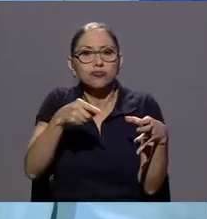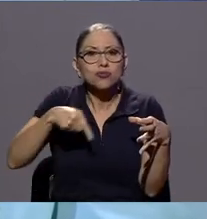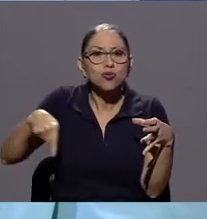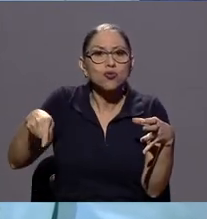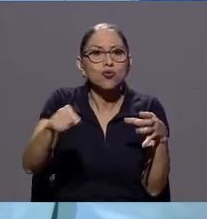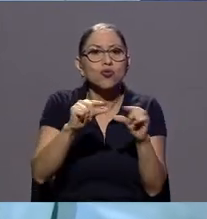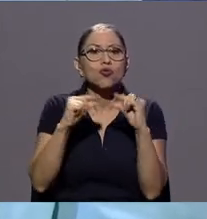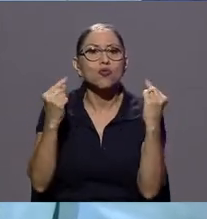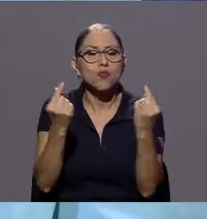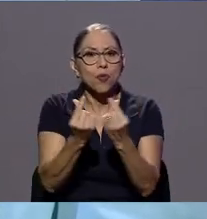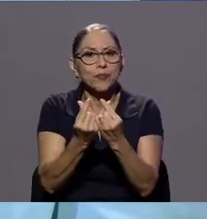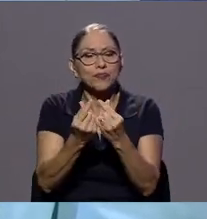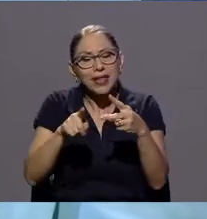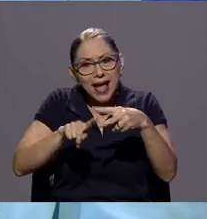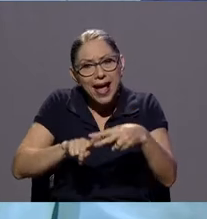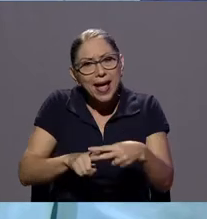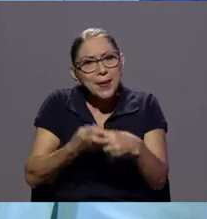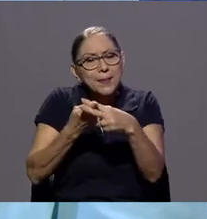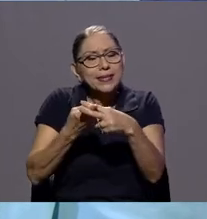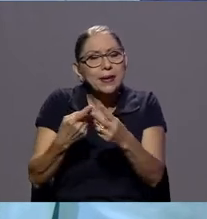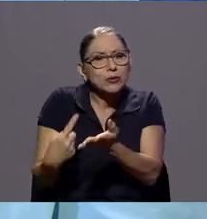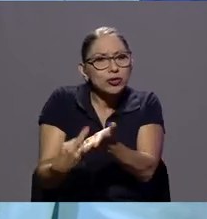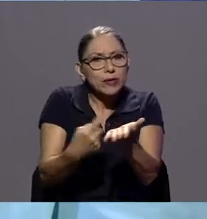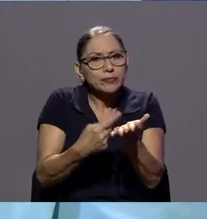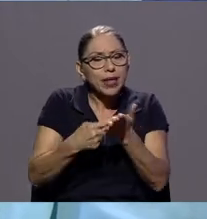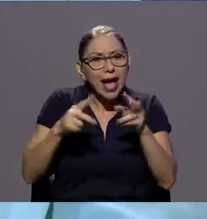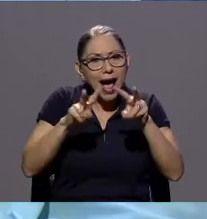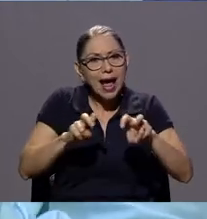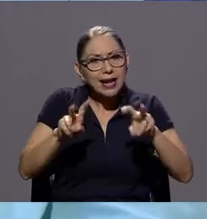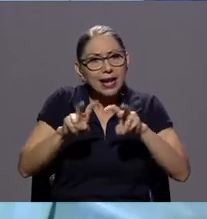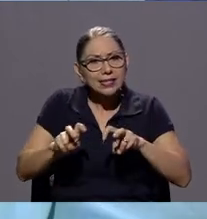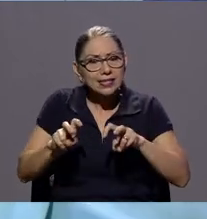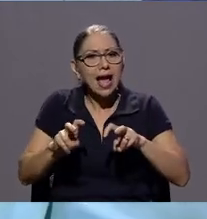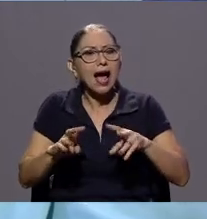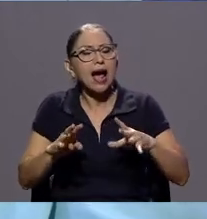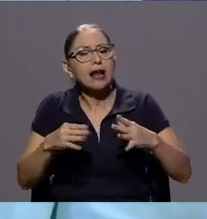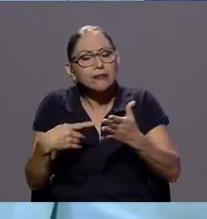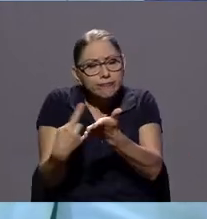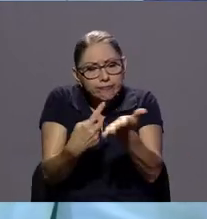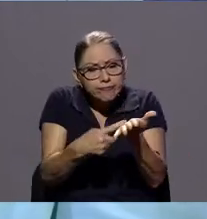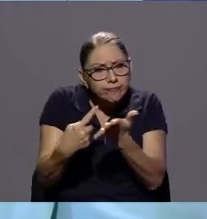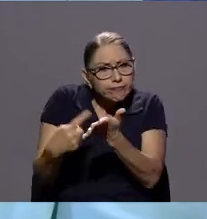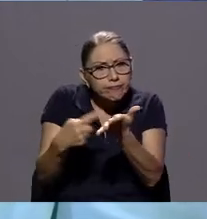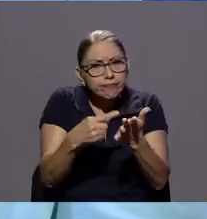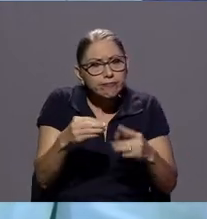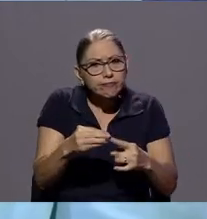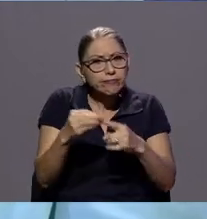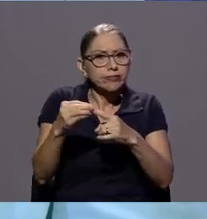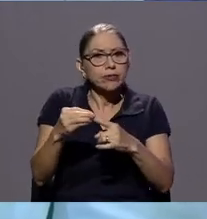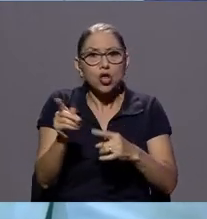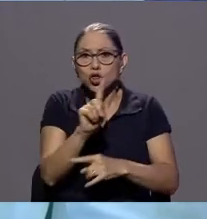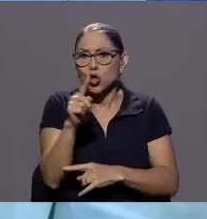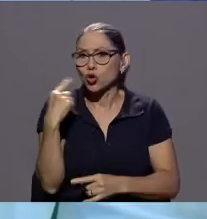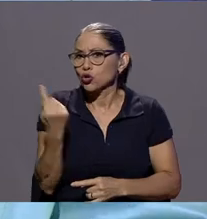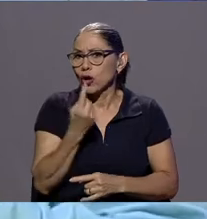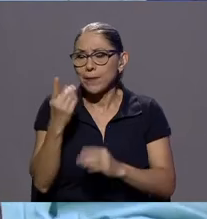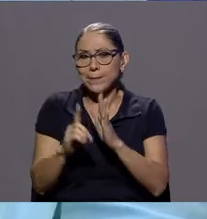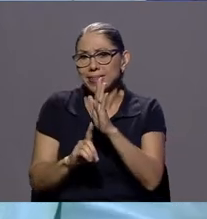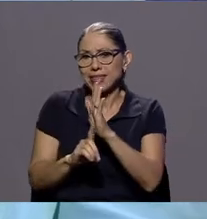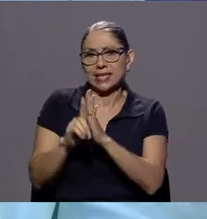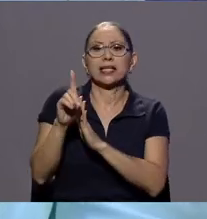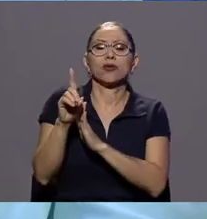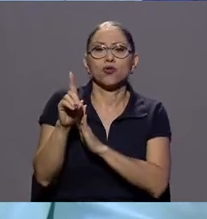estudio en donde empezamos a analizar con un abordaje más sistemático vamos a ver, no solo el